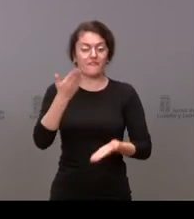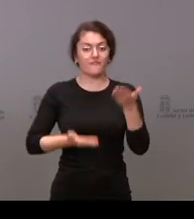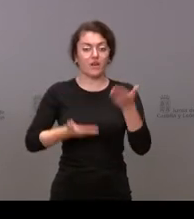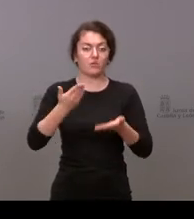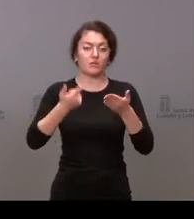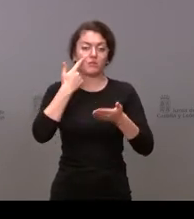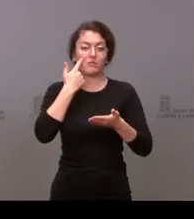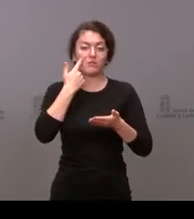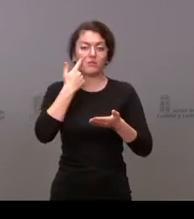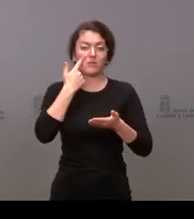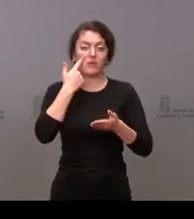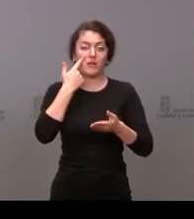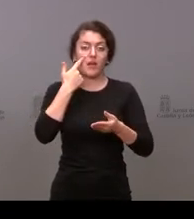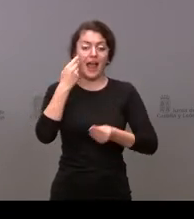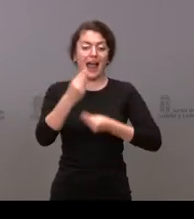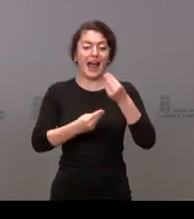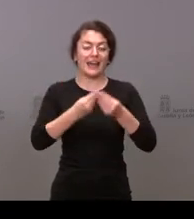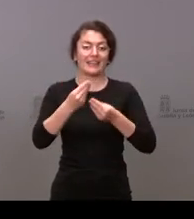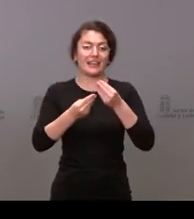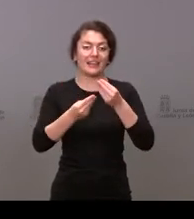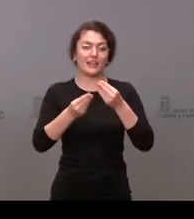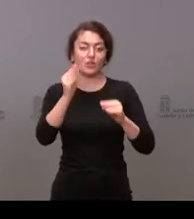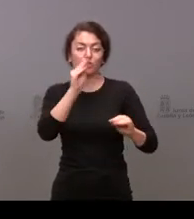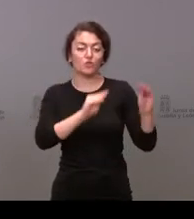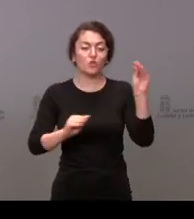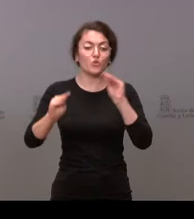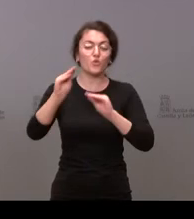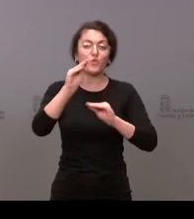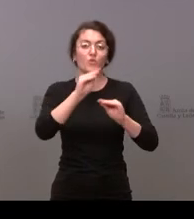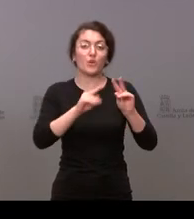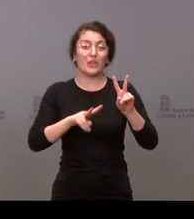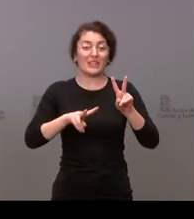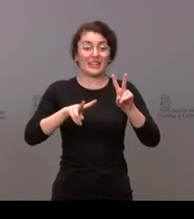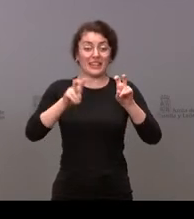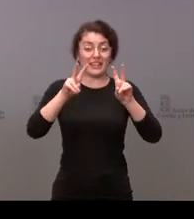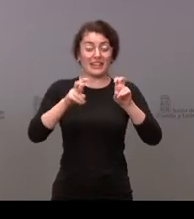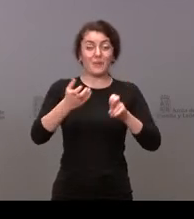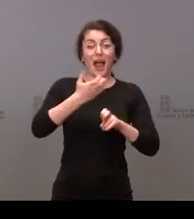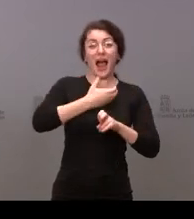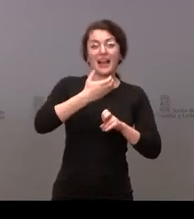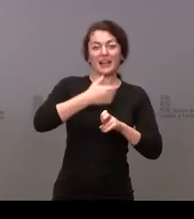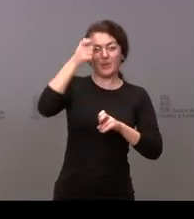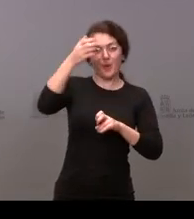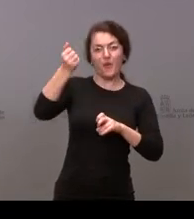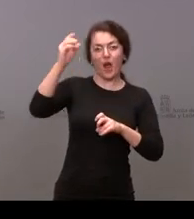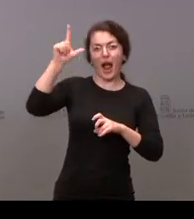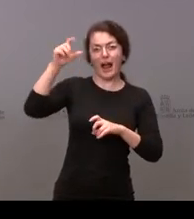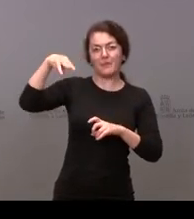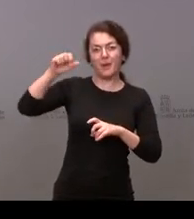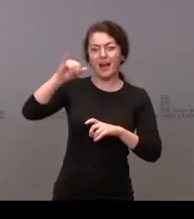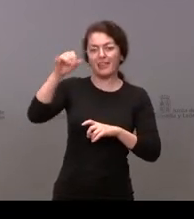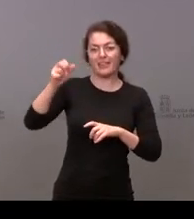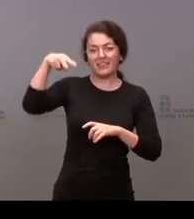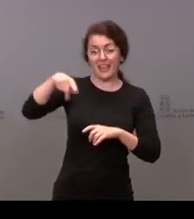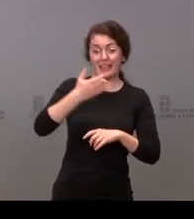cómo se ha resuelto el positivo en la alcoholemia del alcalde de Almazán. No sé si le parece